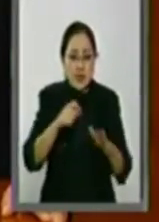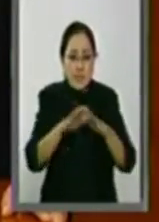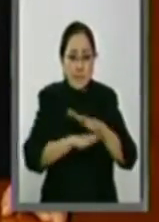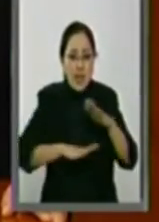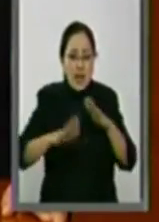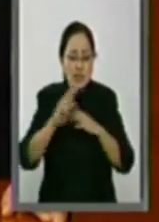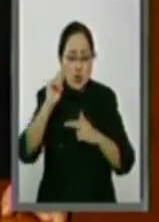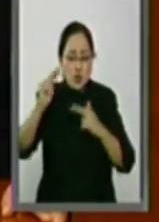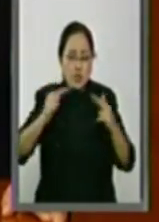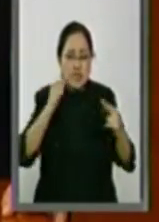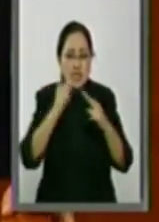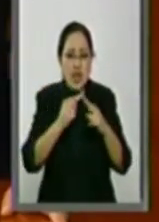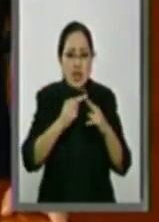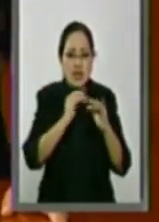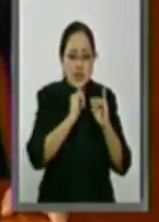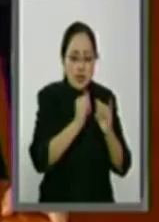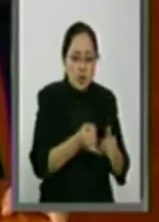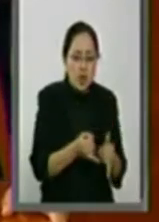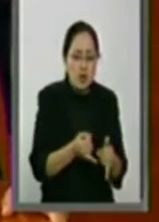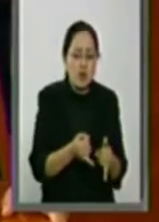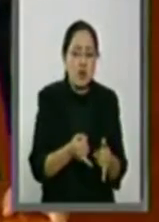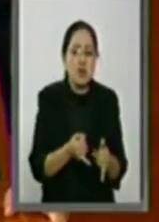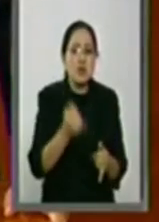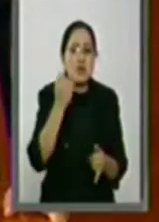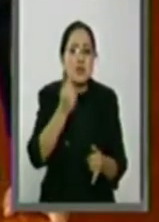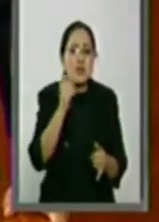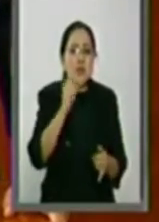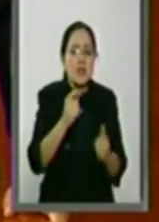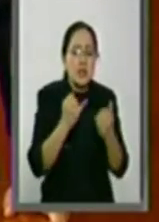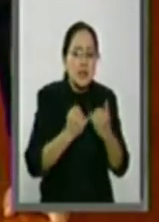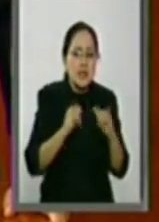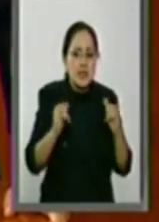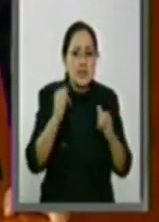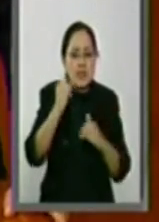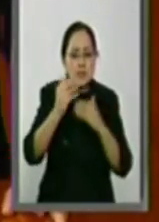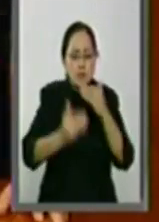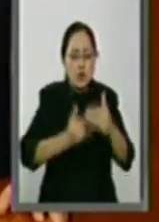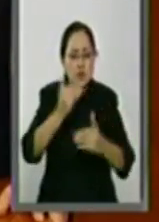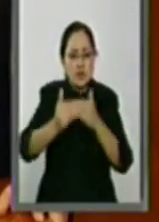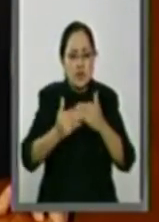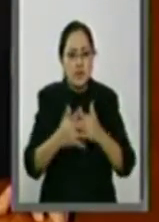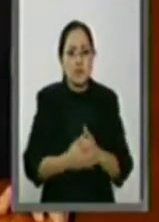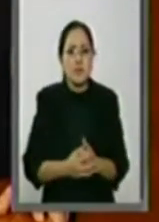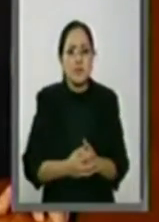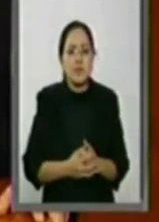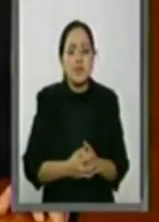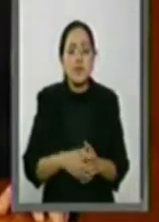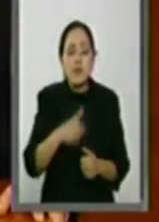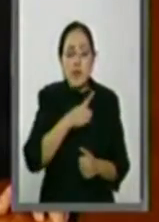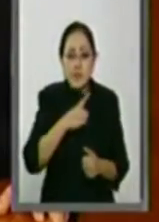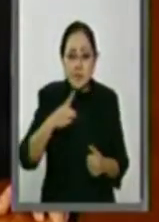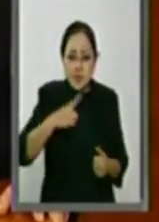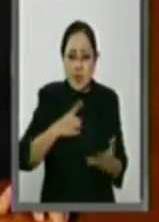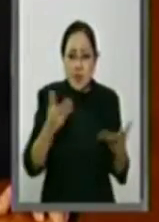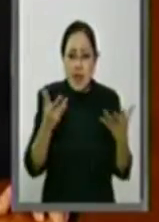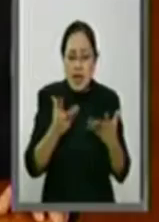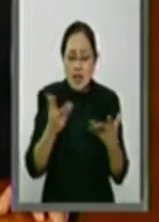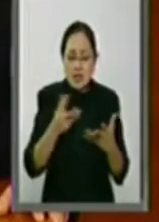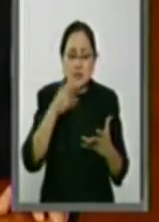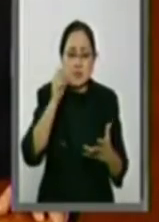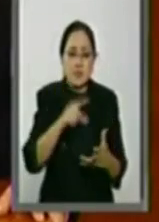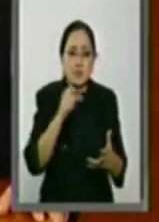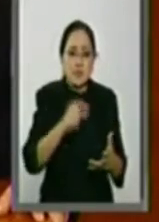individualidad, interdependencia y progresividad, debiendo así garantizarse